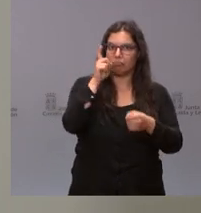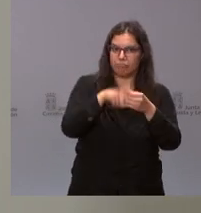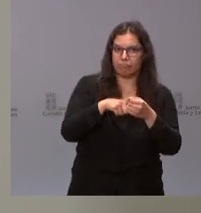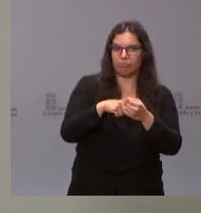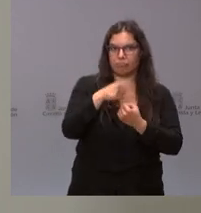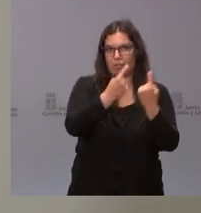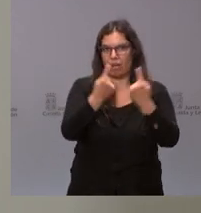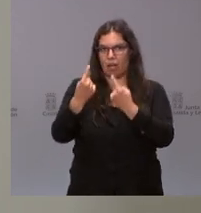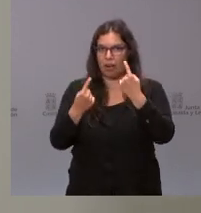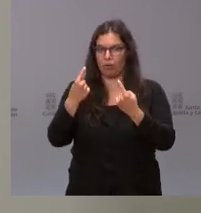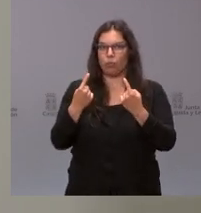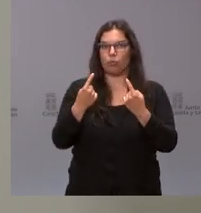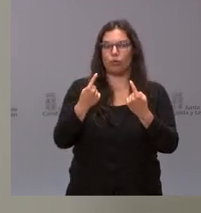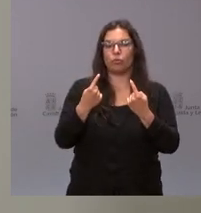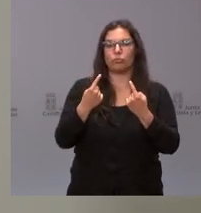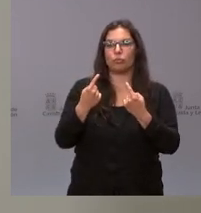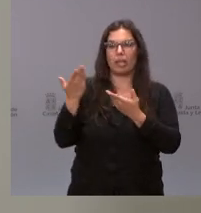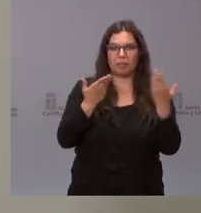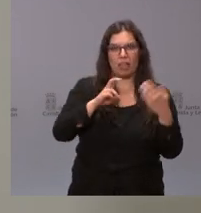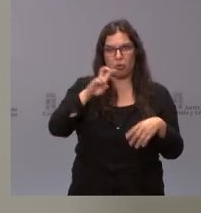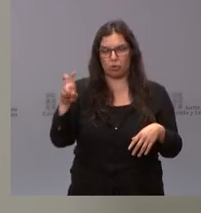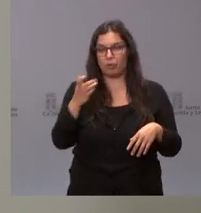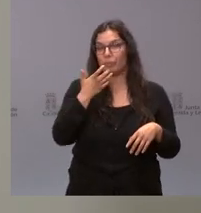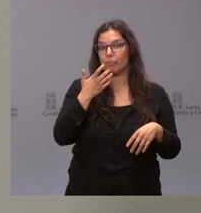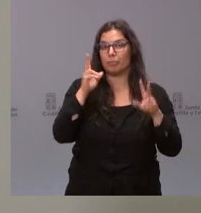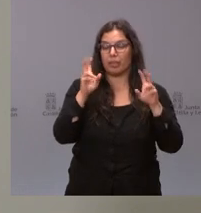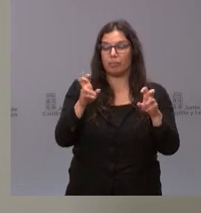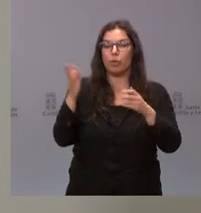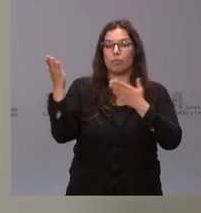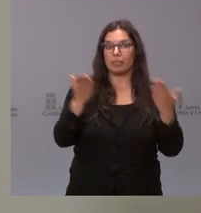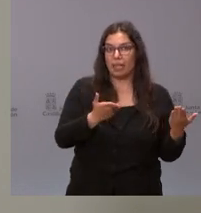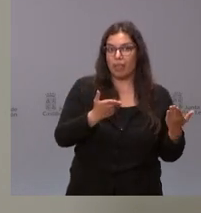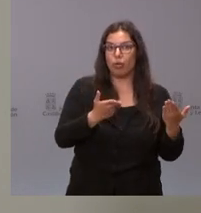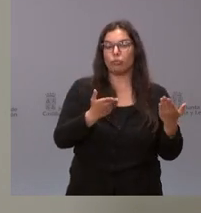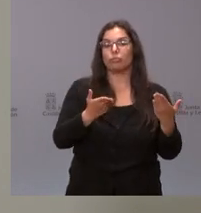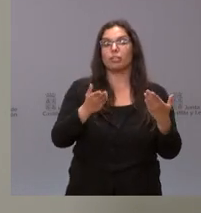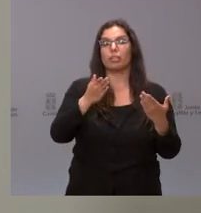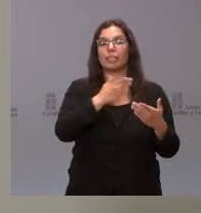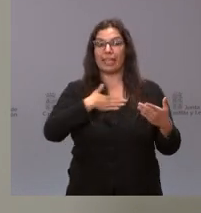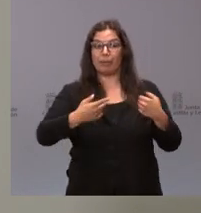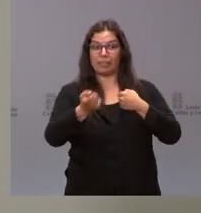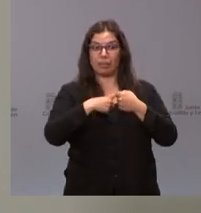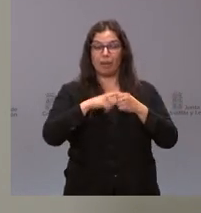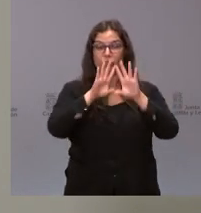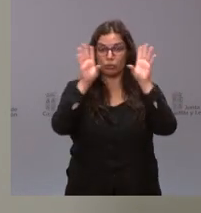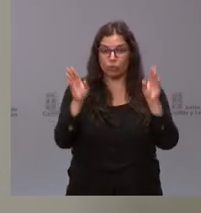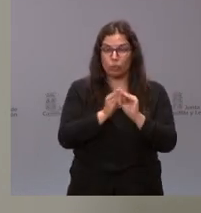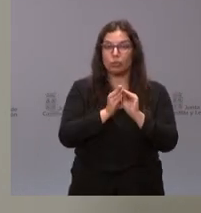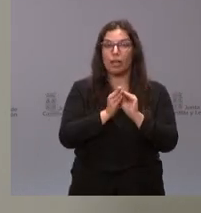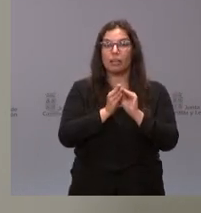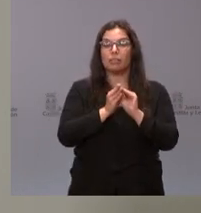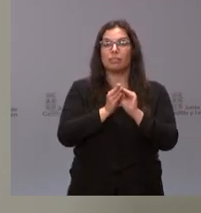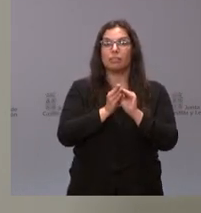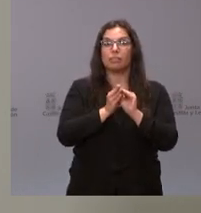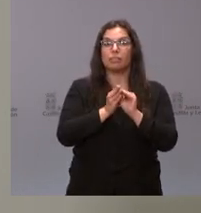partes y también hemos invitado a otras en principio entre los invitados y los que solicitaron la reunión estaríamos hablando de las dos